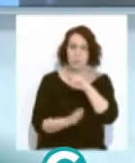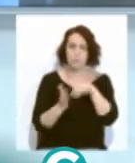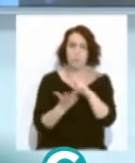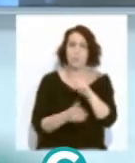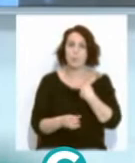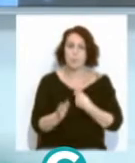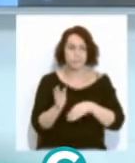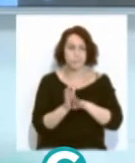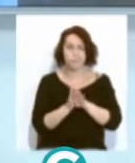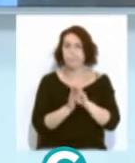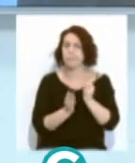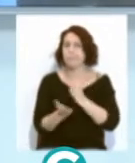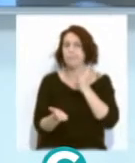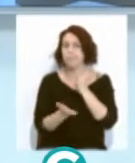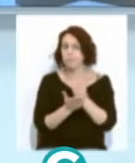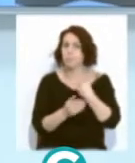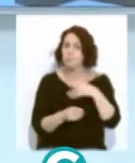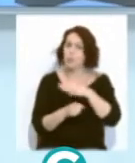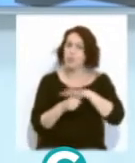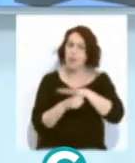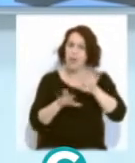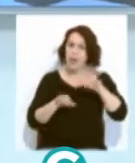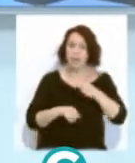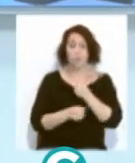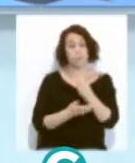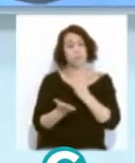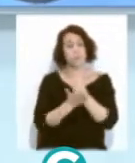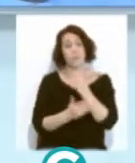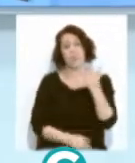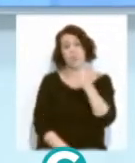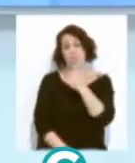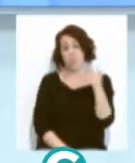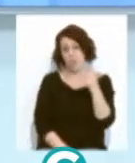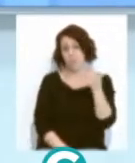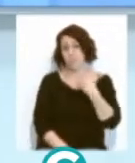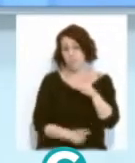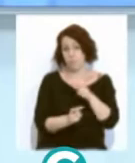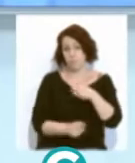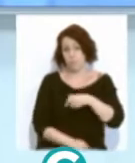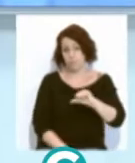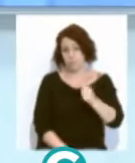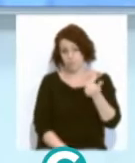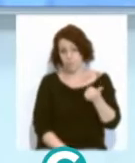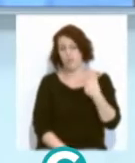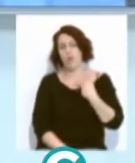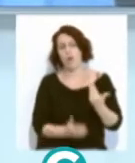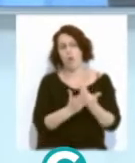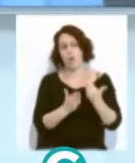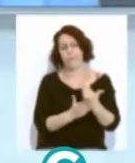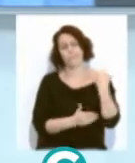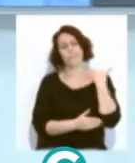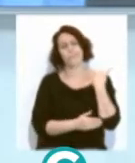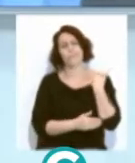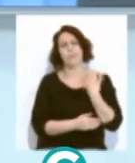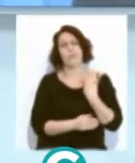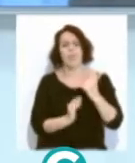Repunte de contagios en la provincia que supera de nuevo la barrera de los 100 nuevos positivos tras varias jornadas de